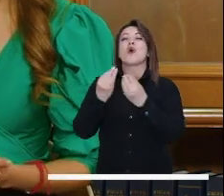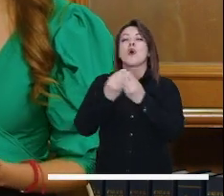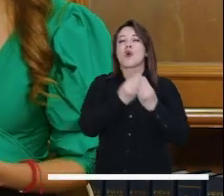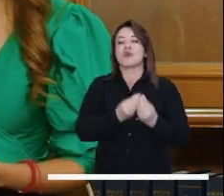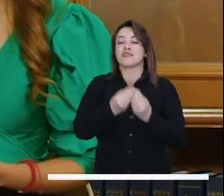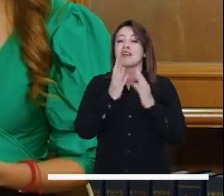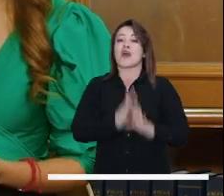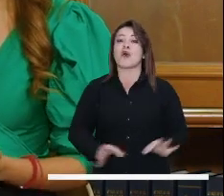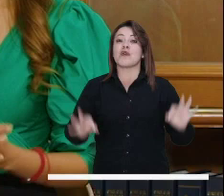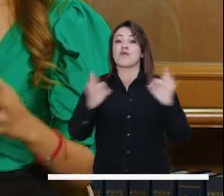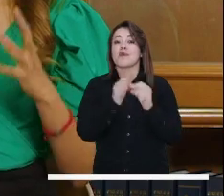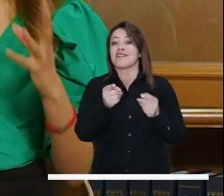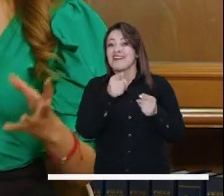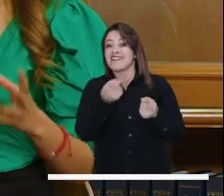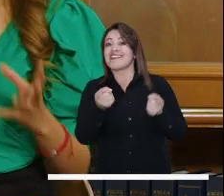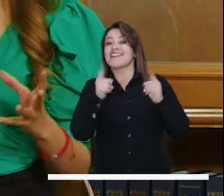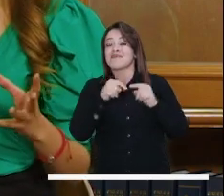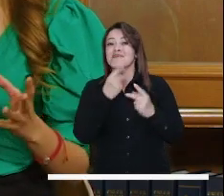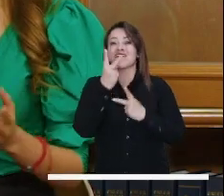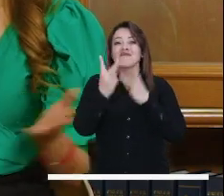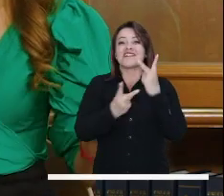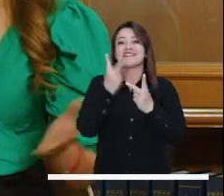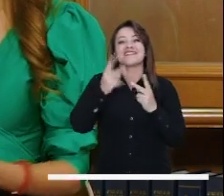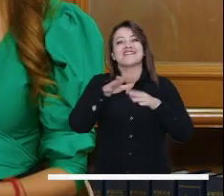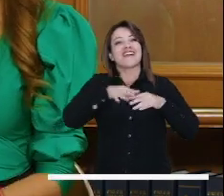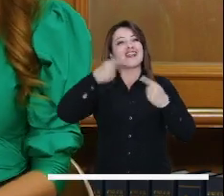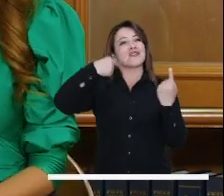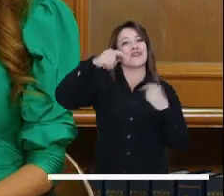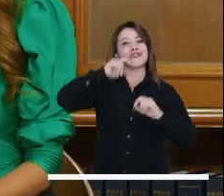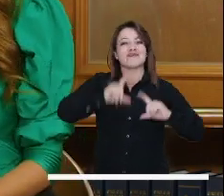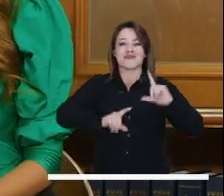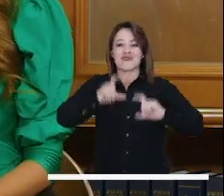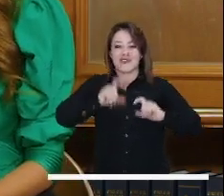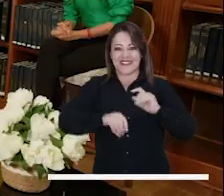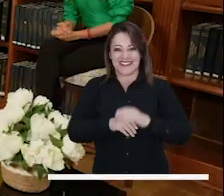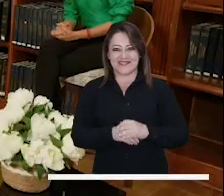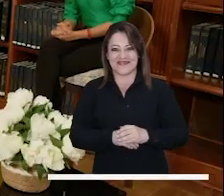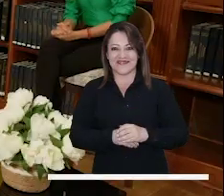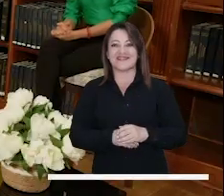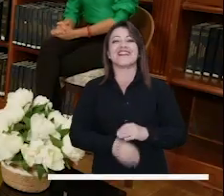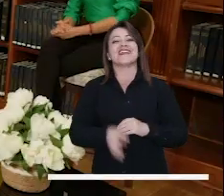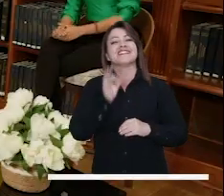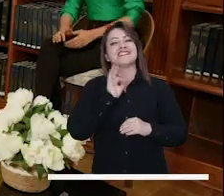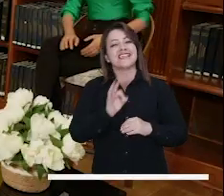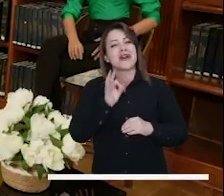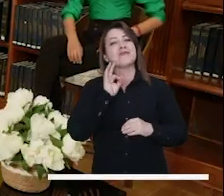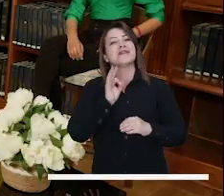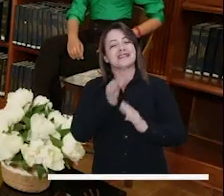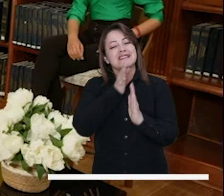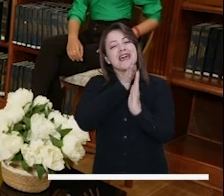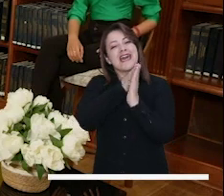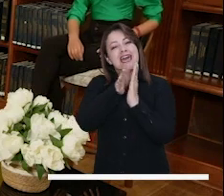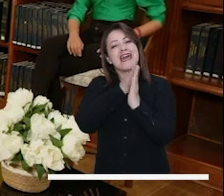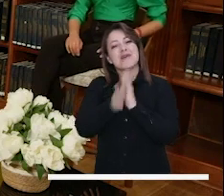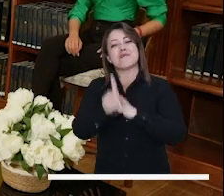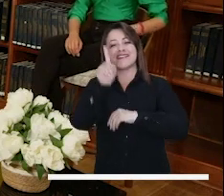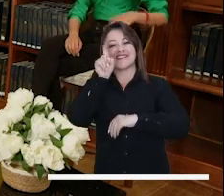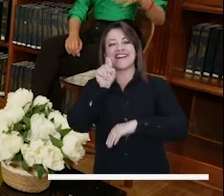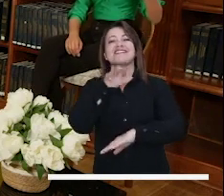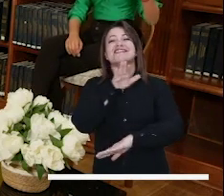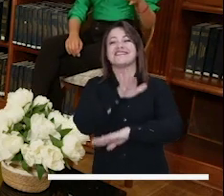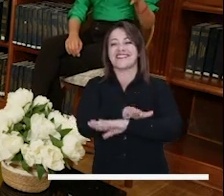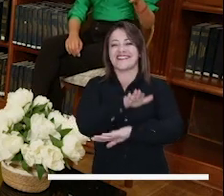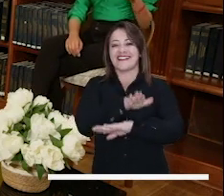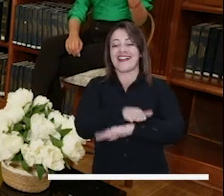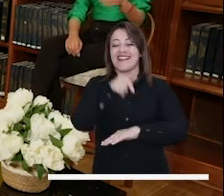que tenemos aquí en Bogotá, más allá de lo que es comercialmente conocido. También les recordamos que tenemos una cita todos los lunes